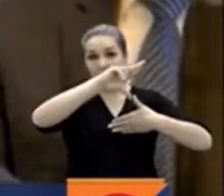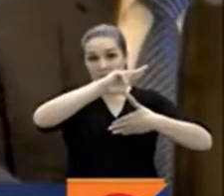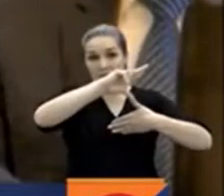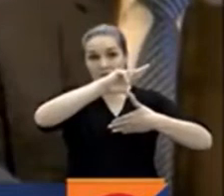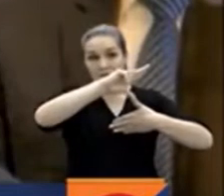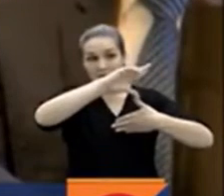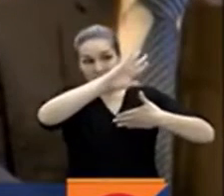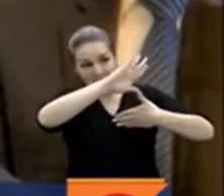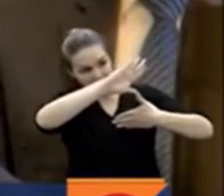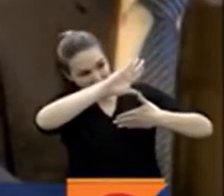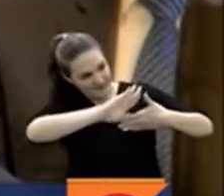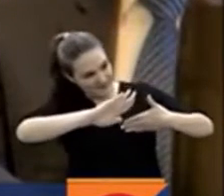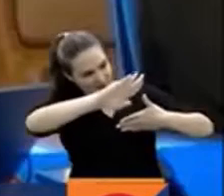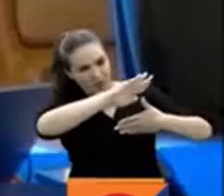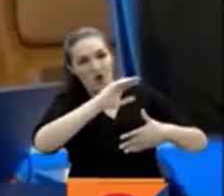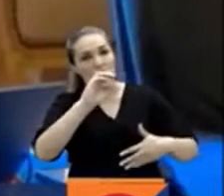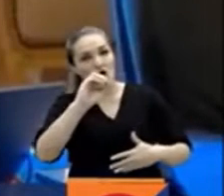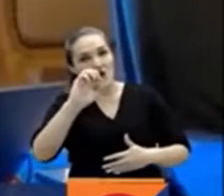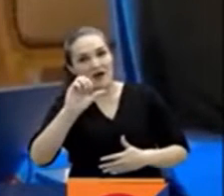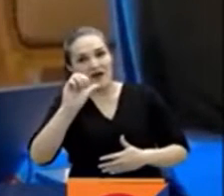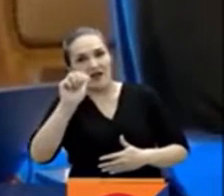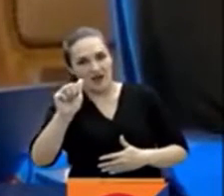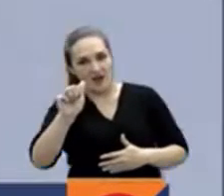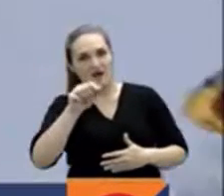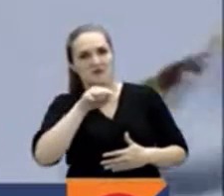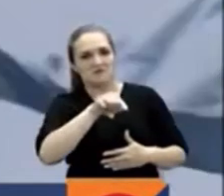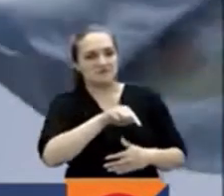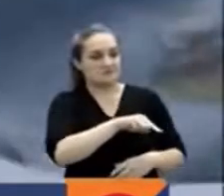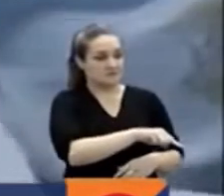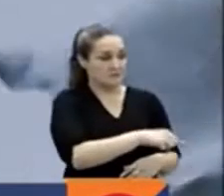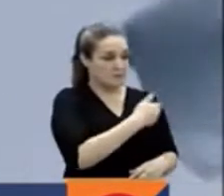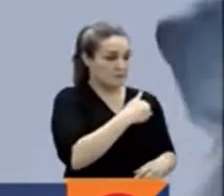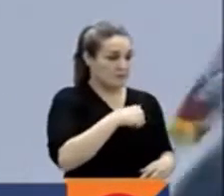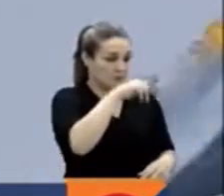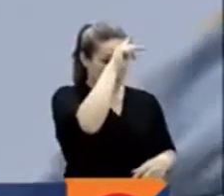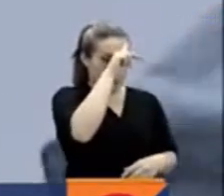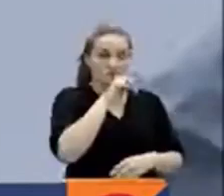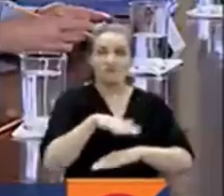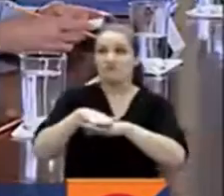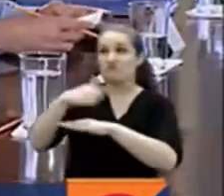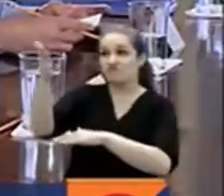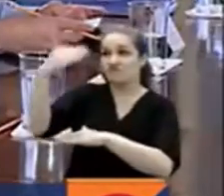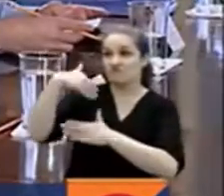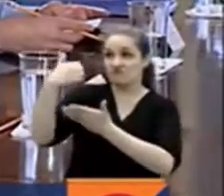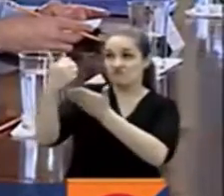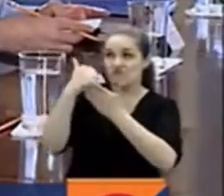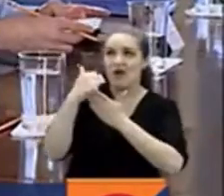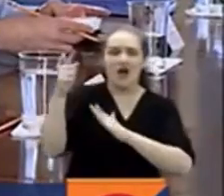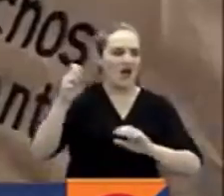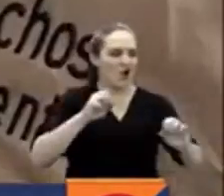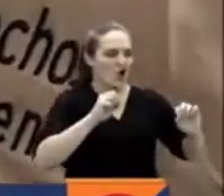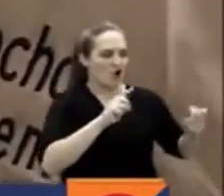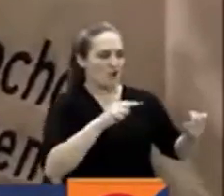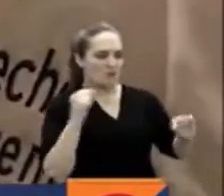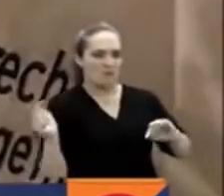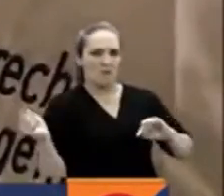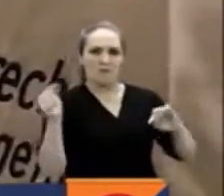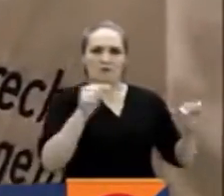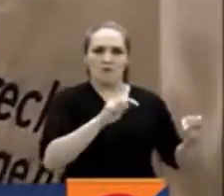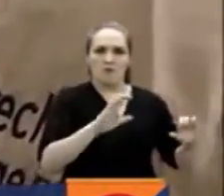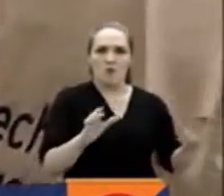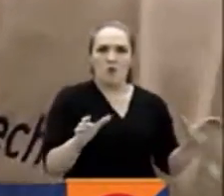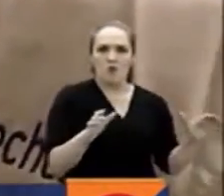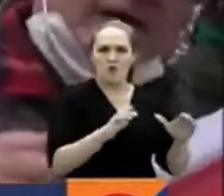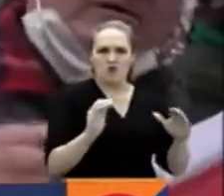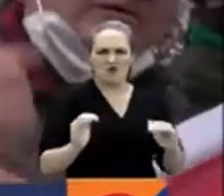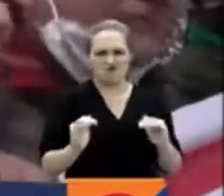dijo sí al llamado del presidente del Perú para escanear la democracia de su país. El organismo enviará un grupo de alto nivel que analice la